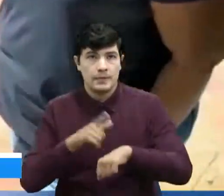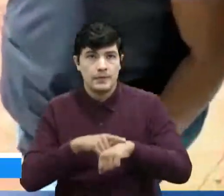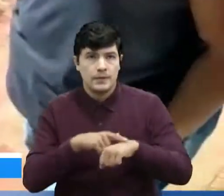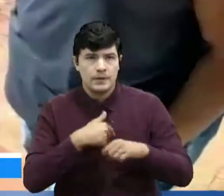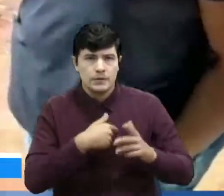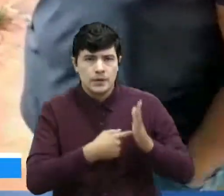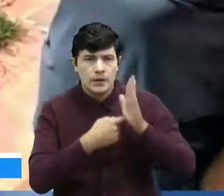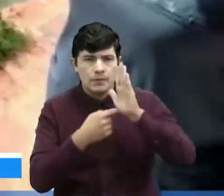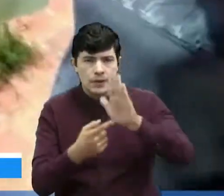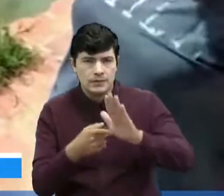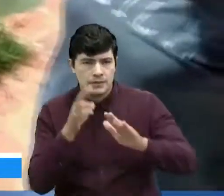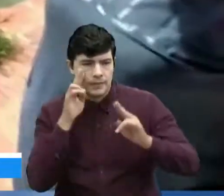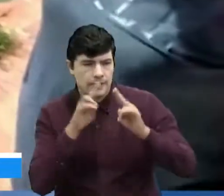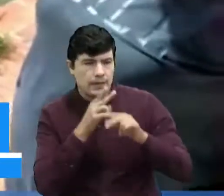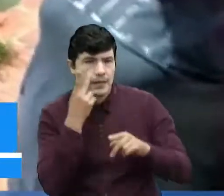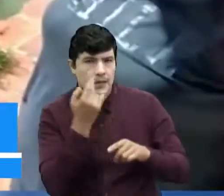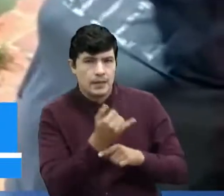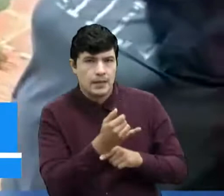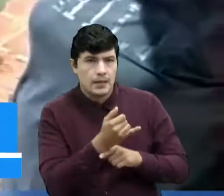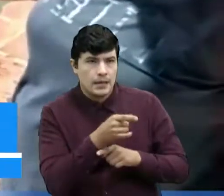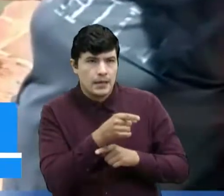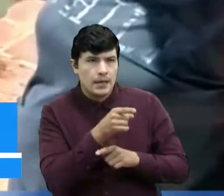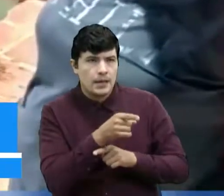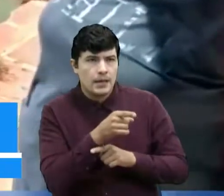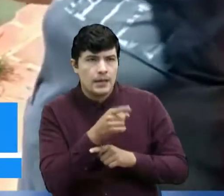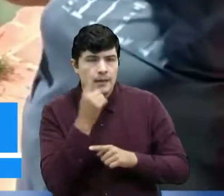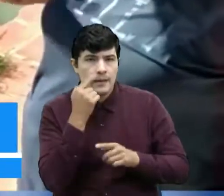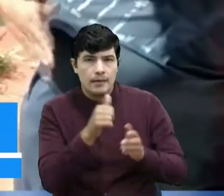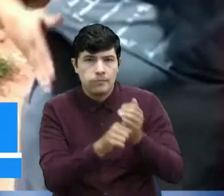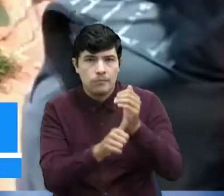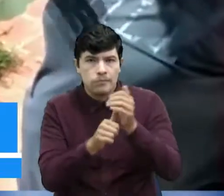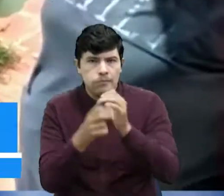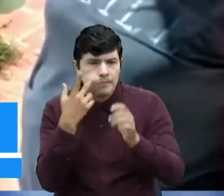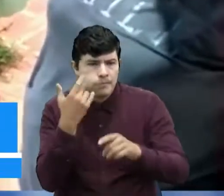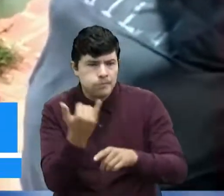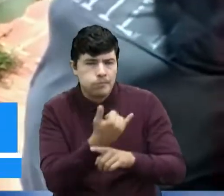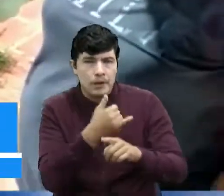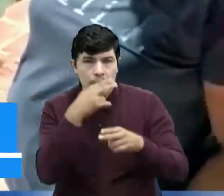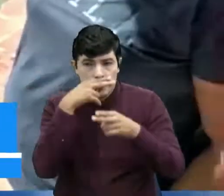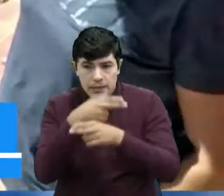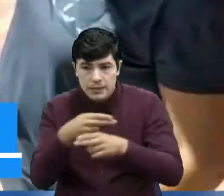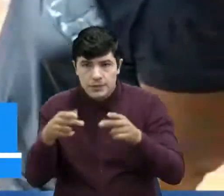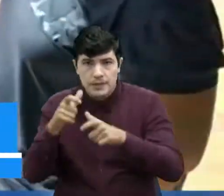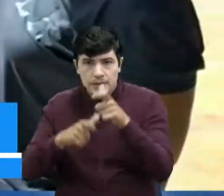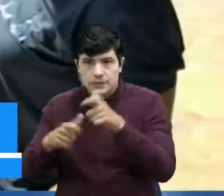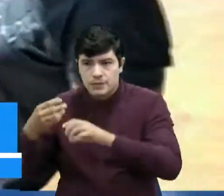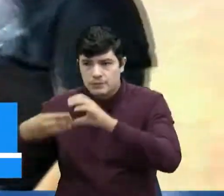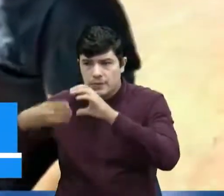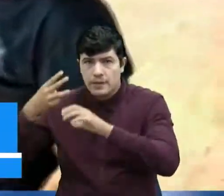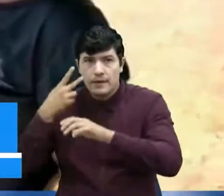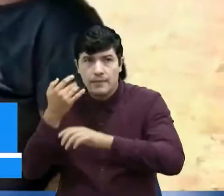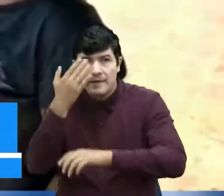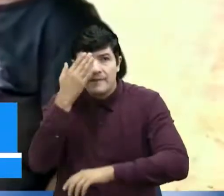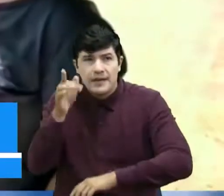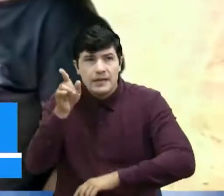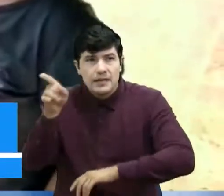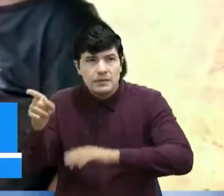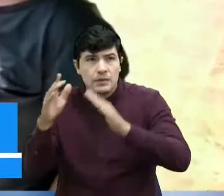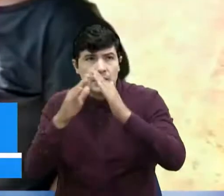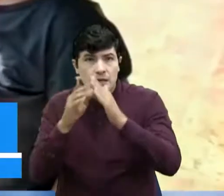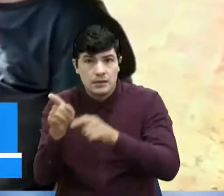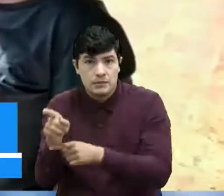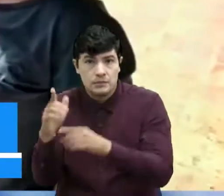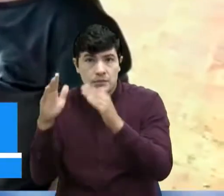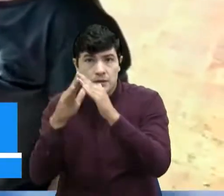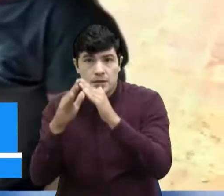lo que estamos viviendo acá, prácticamente la materia fecal, hay niños, hay personas de tercera edad, en aquella casa espinera hay una señora de